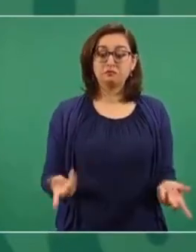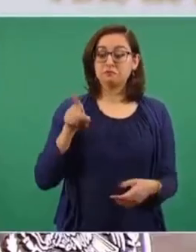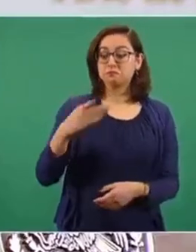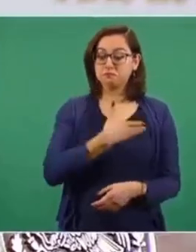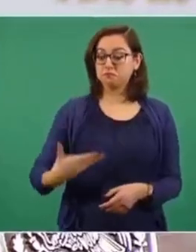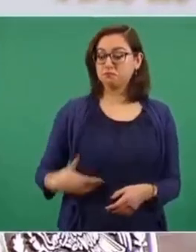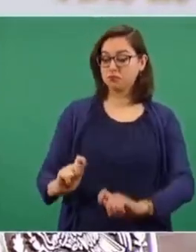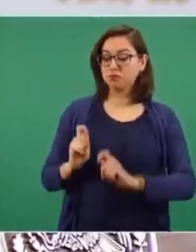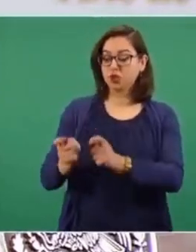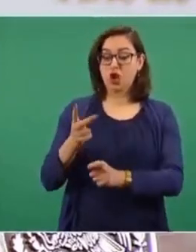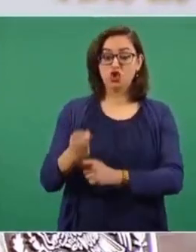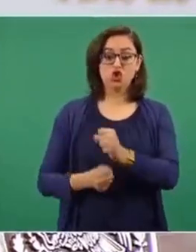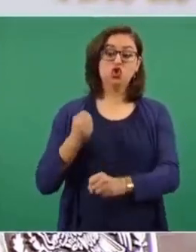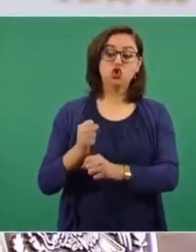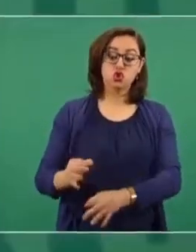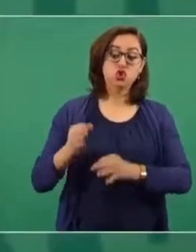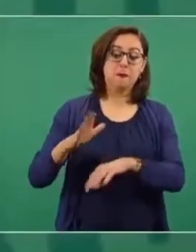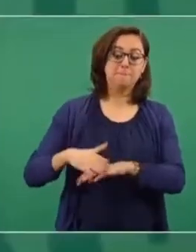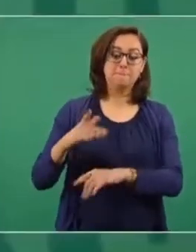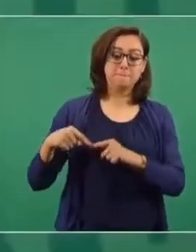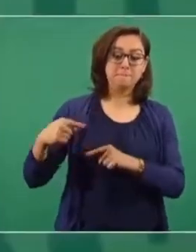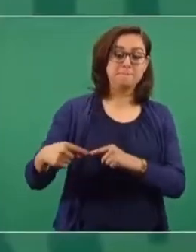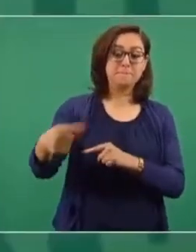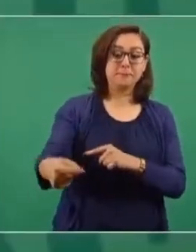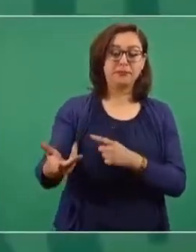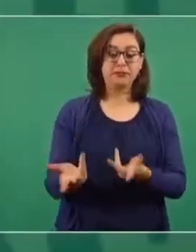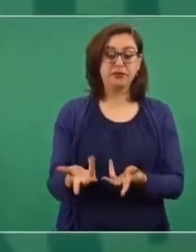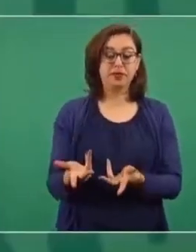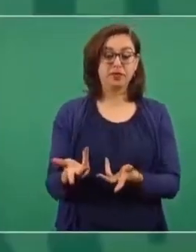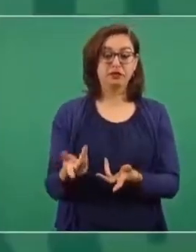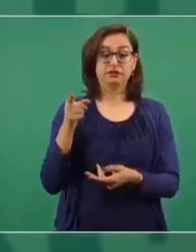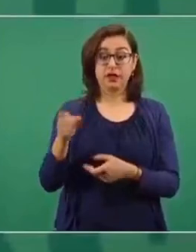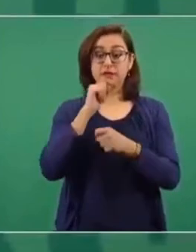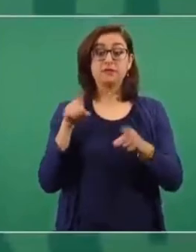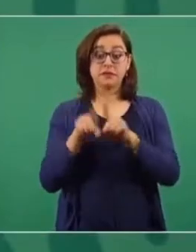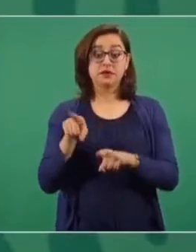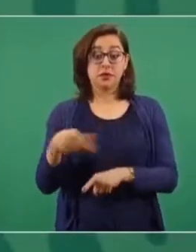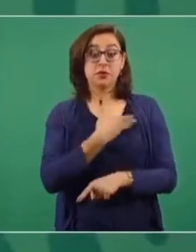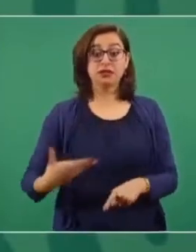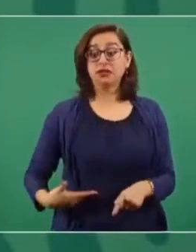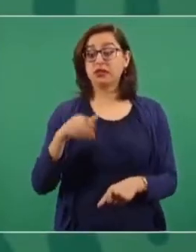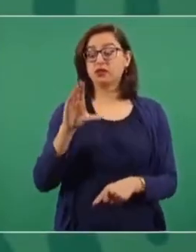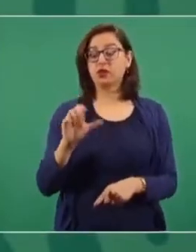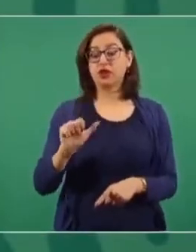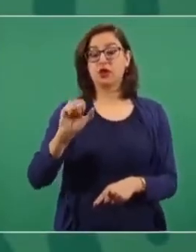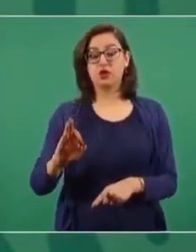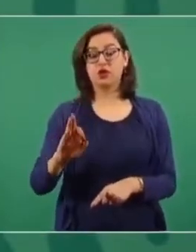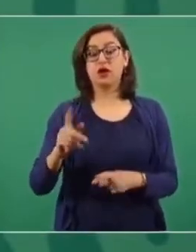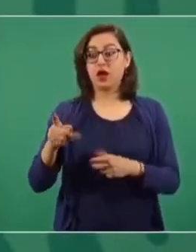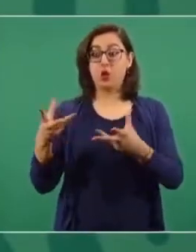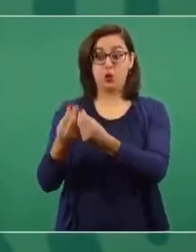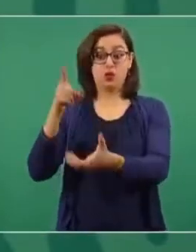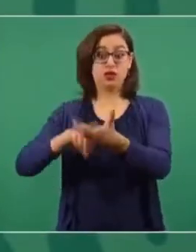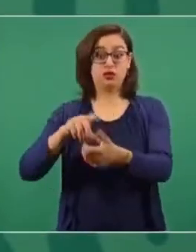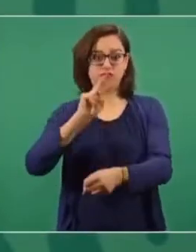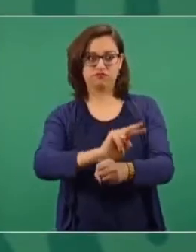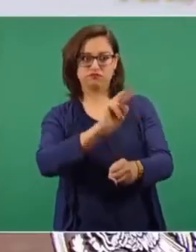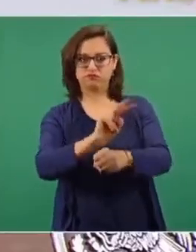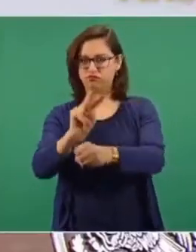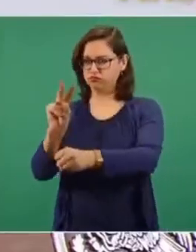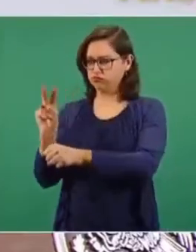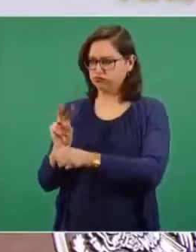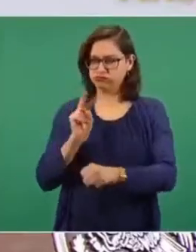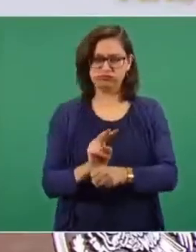más al presidente significa también que esté dos años más como presidente del Consejo de la Judicatura, que es el órgano encargado de